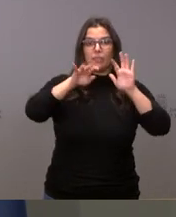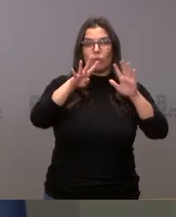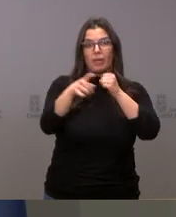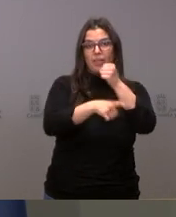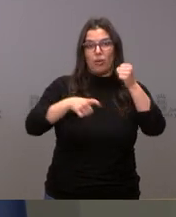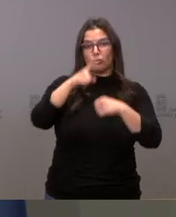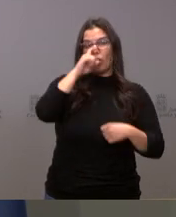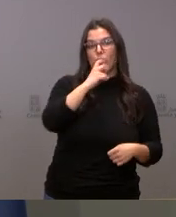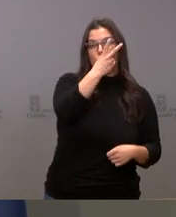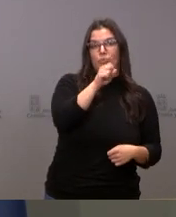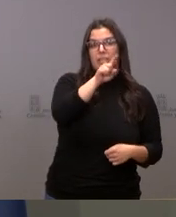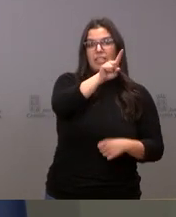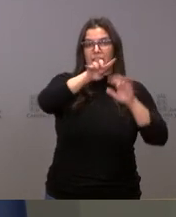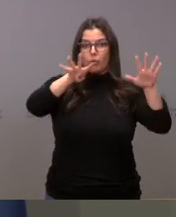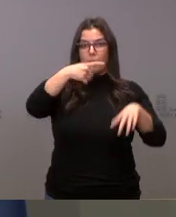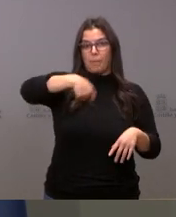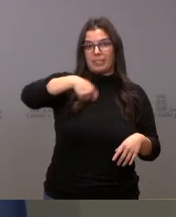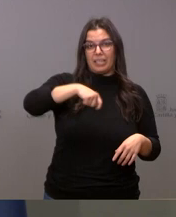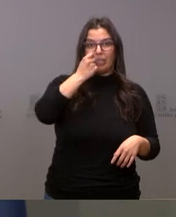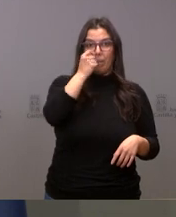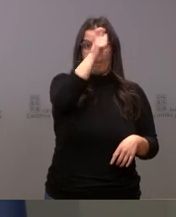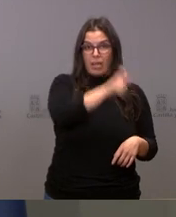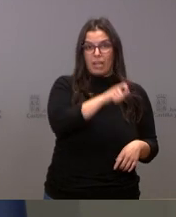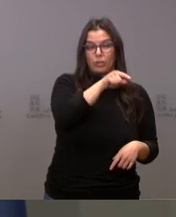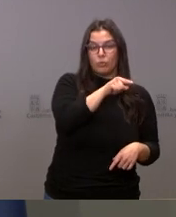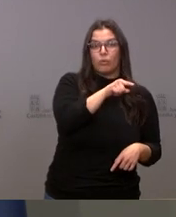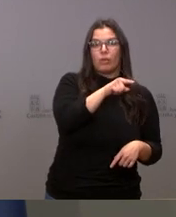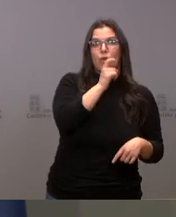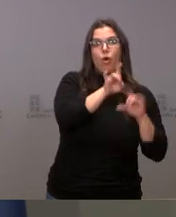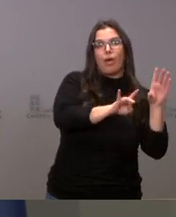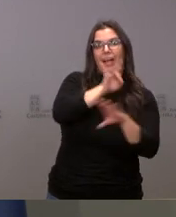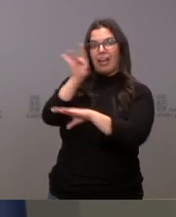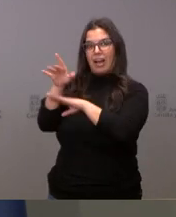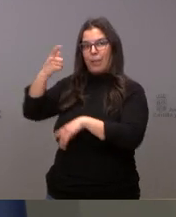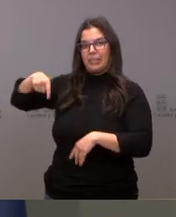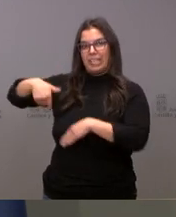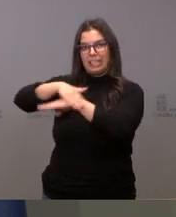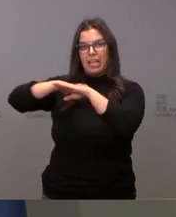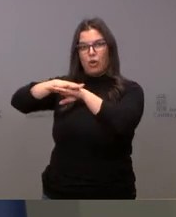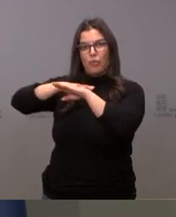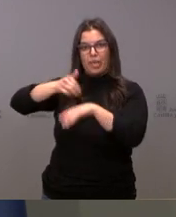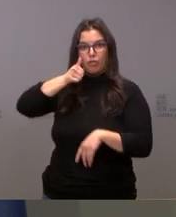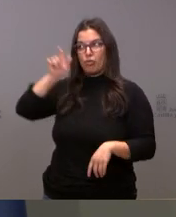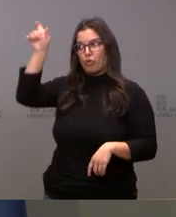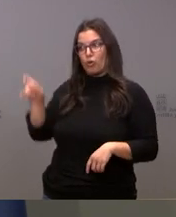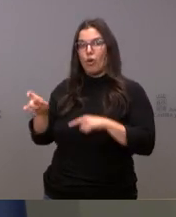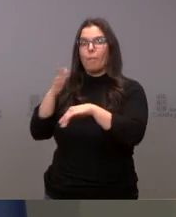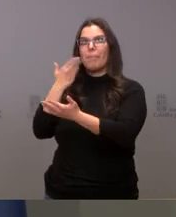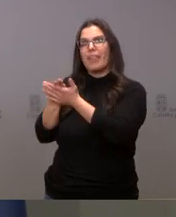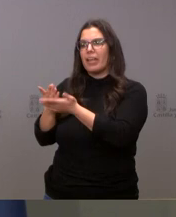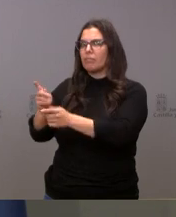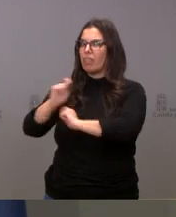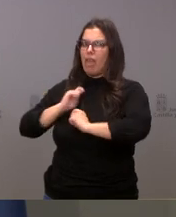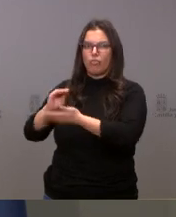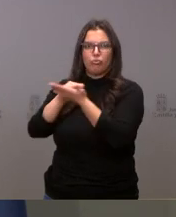19, el presidente de la Junta de Castilla y León, Alfonso Fernández Mañueco, remitió una carta al presidente del Gobierno, instando a solucionar este tema